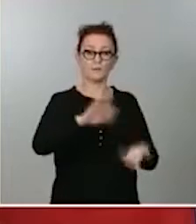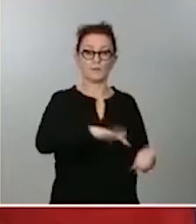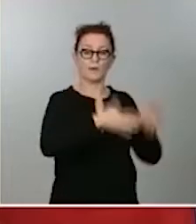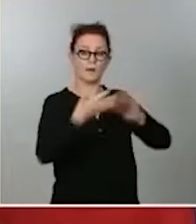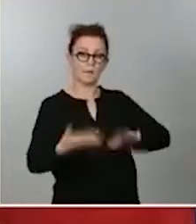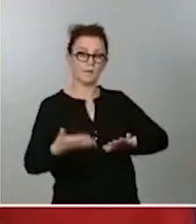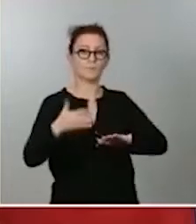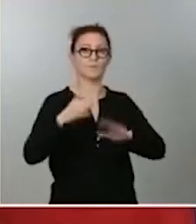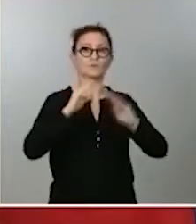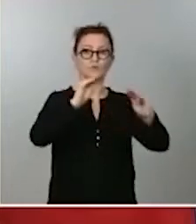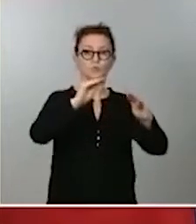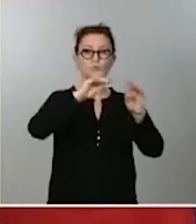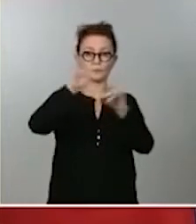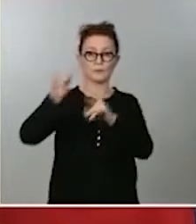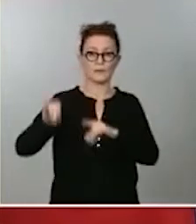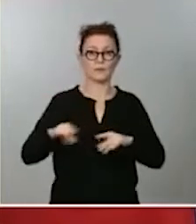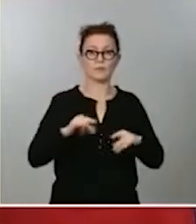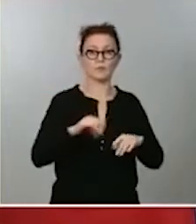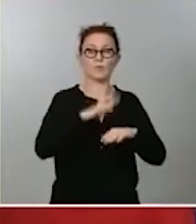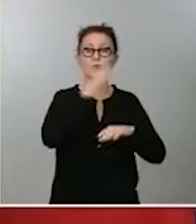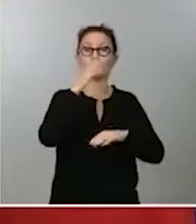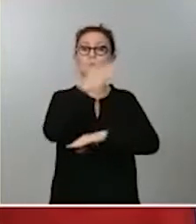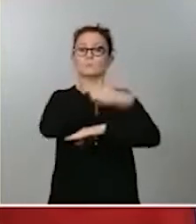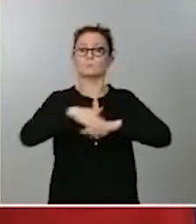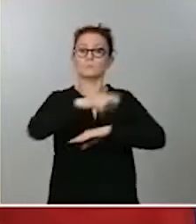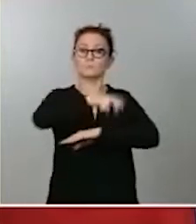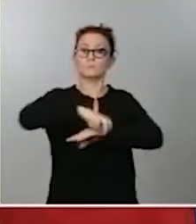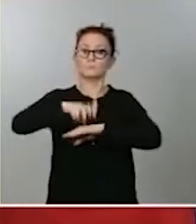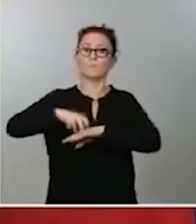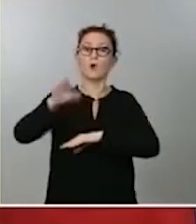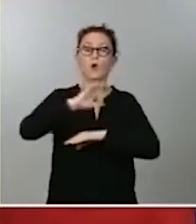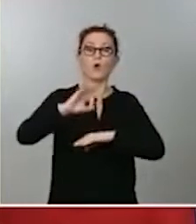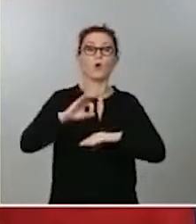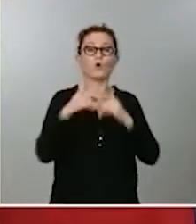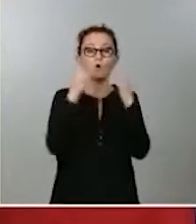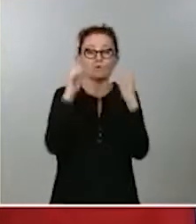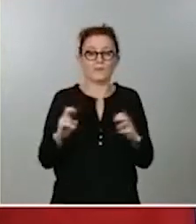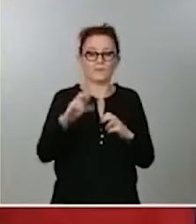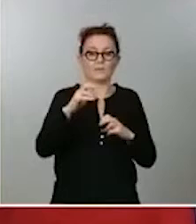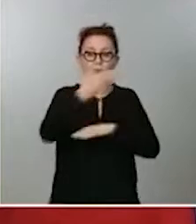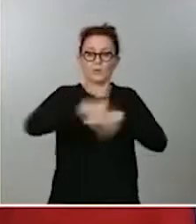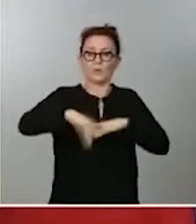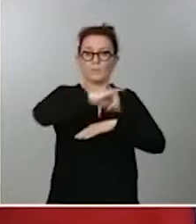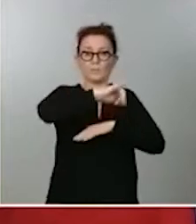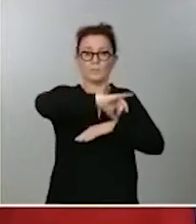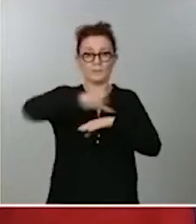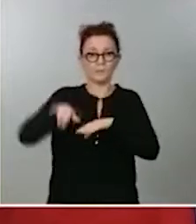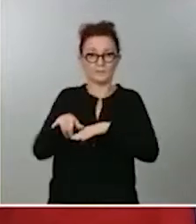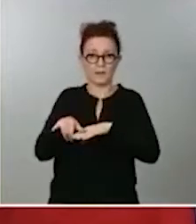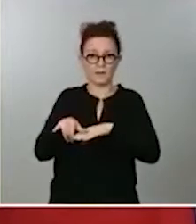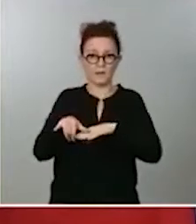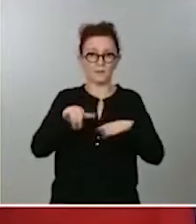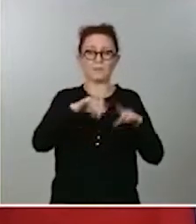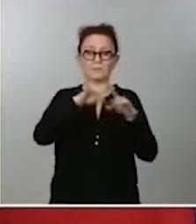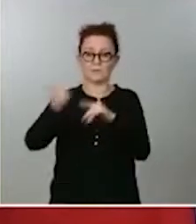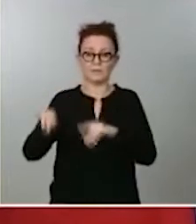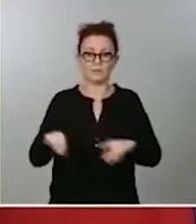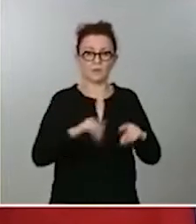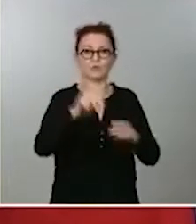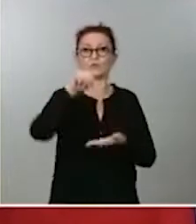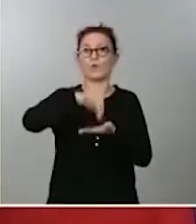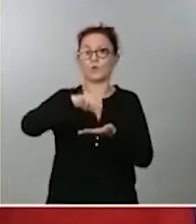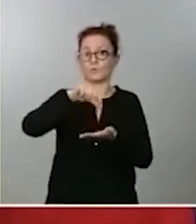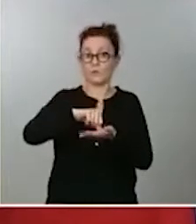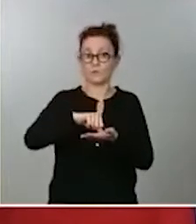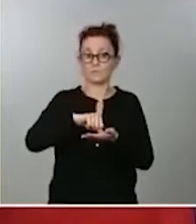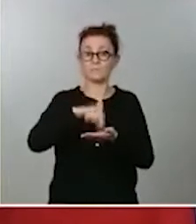movilidades o respecto al confinamiento perimetral de determinadas ciudades o de determinados territorios. Al igual que hicimos esto,